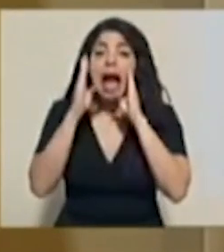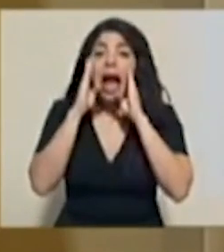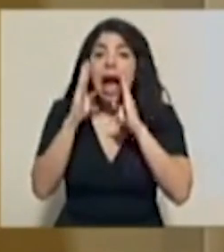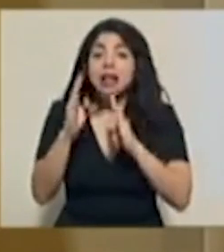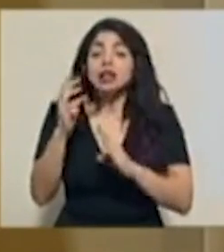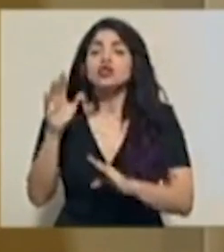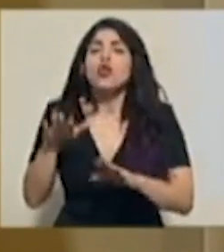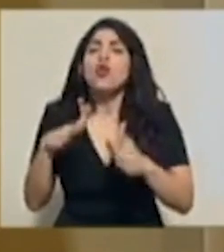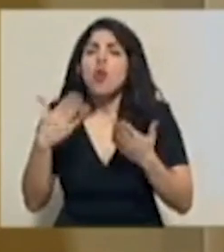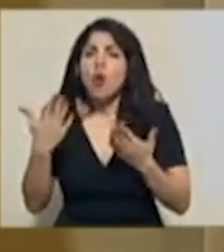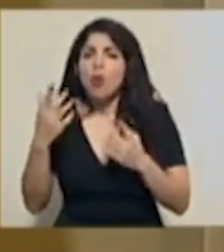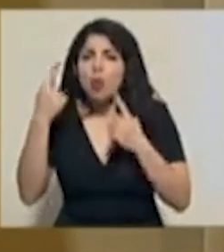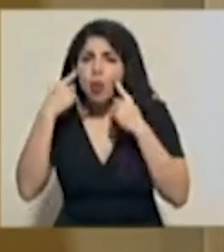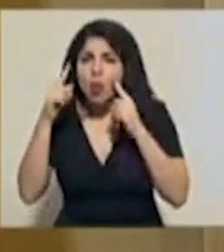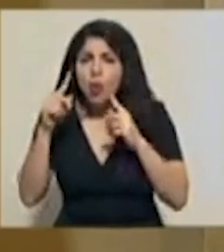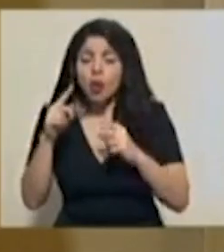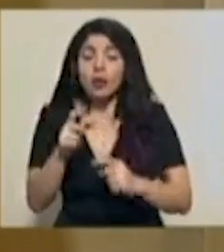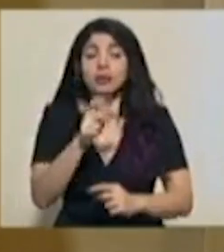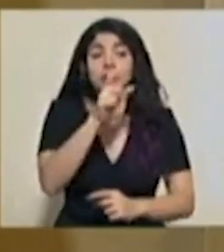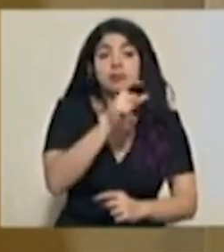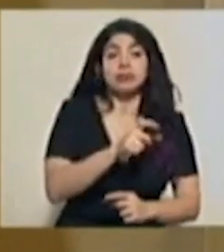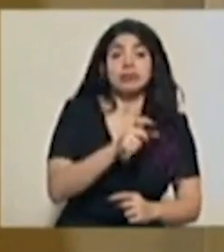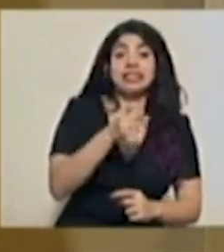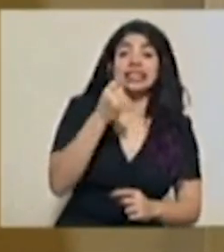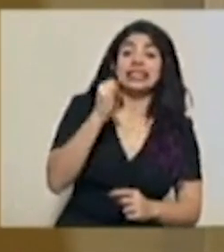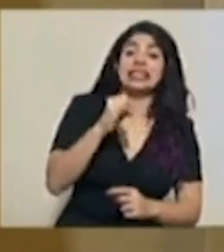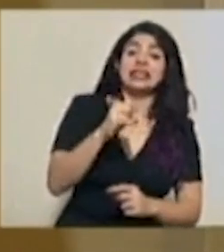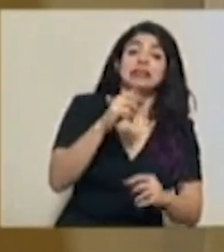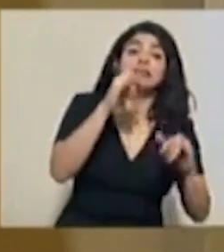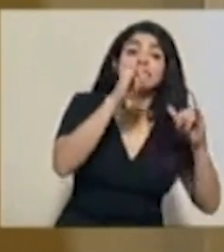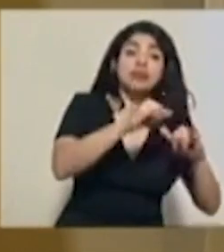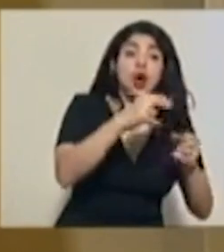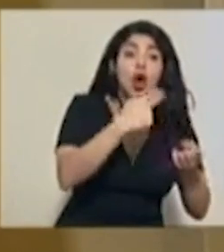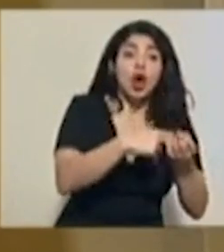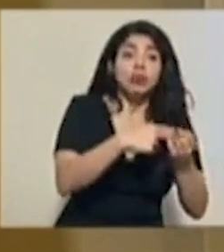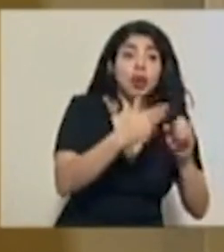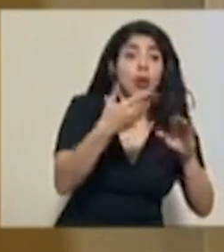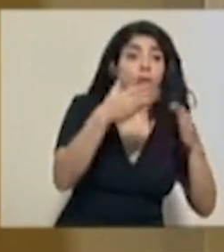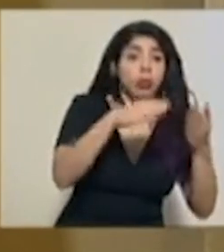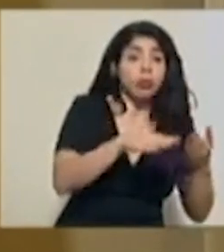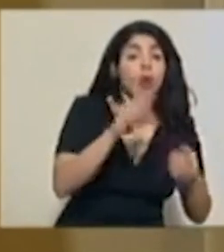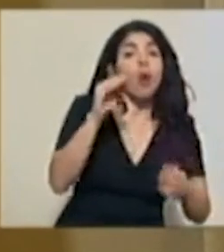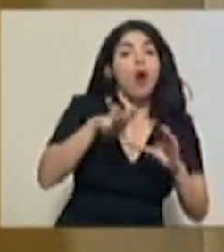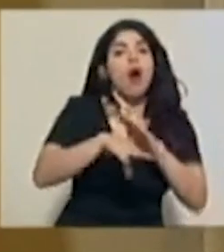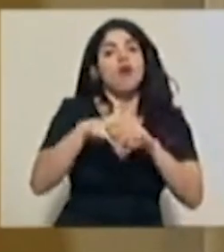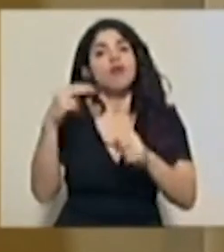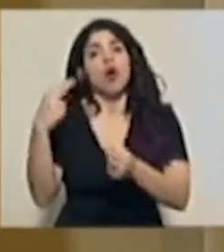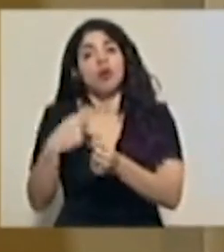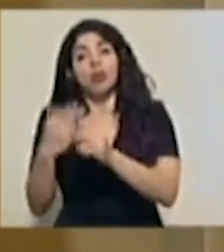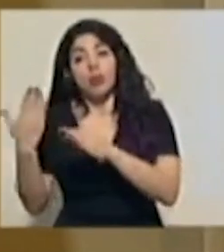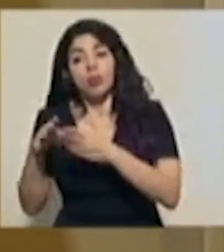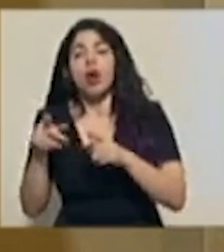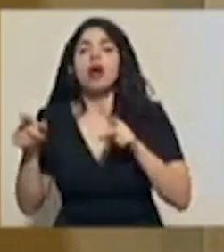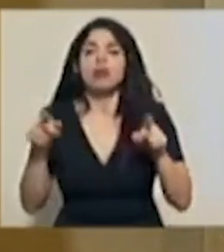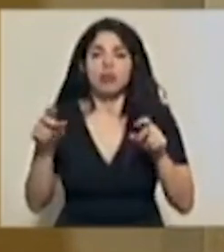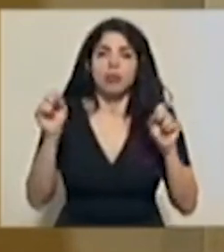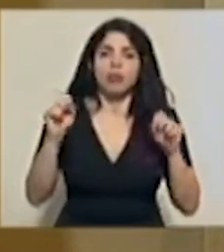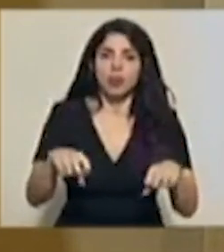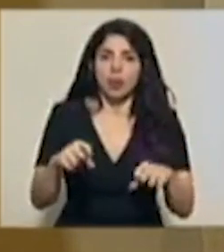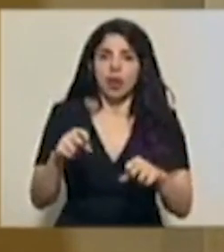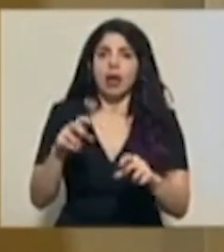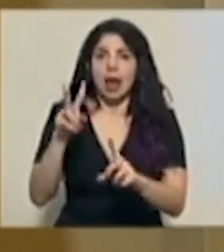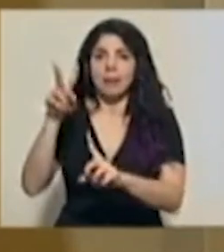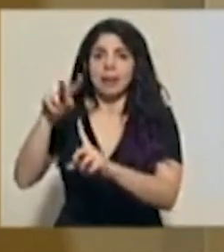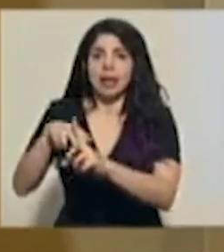fallecimiento, tanto dentro del sistema hospitalario como extra hospitalario. Es decir, cuando el fallecimiento